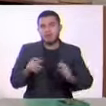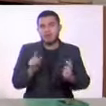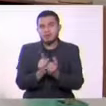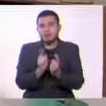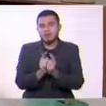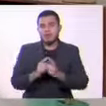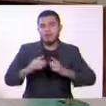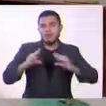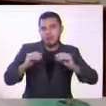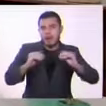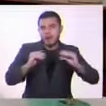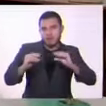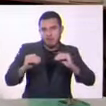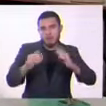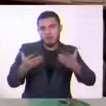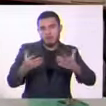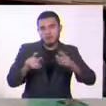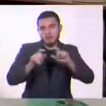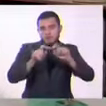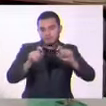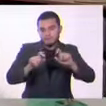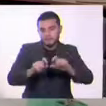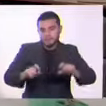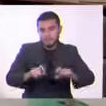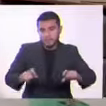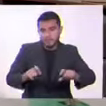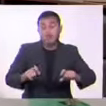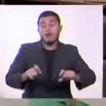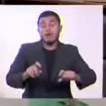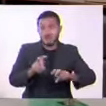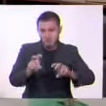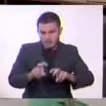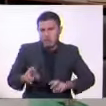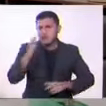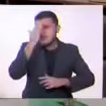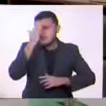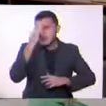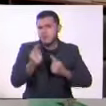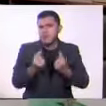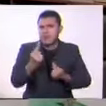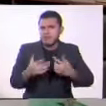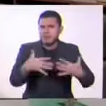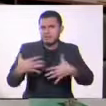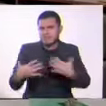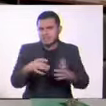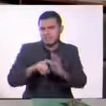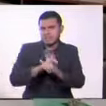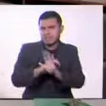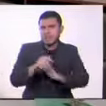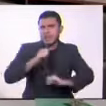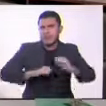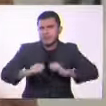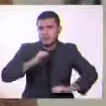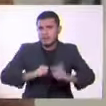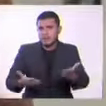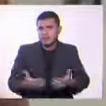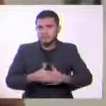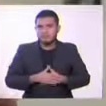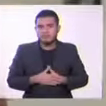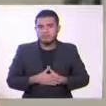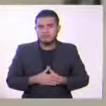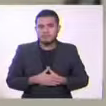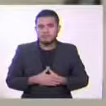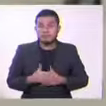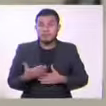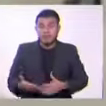diálogos son aquellos enunciados que permiten saber cuáles son las acciones del texto dramático. Después de